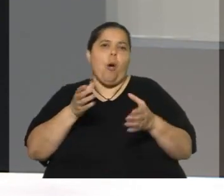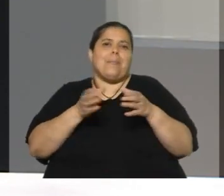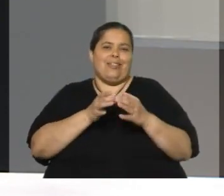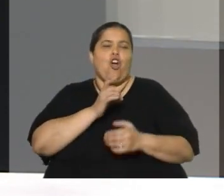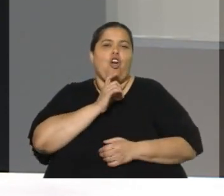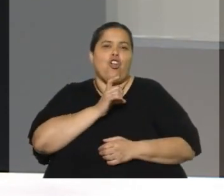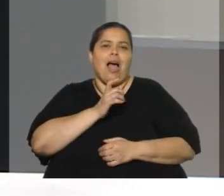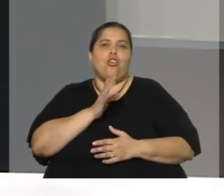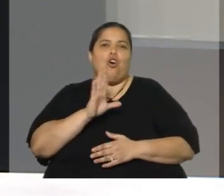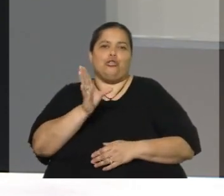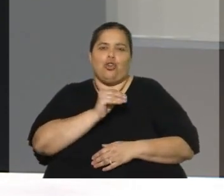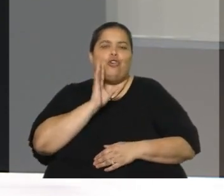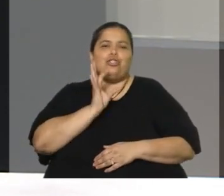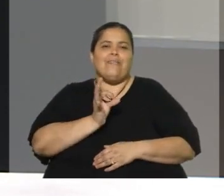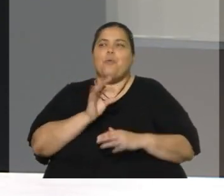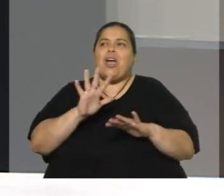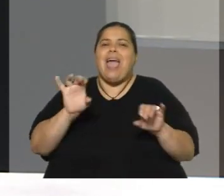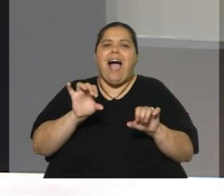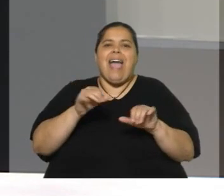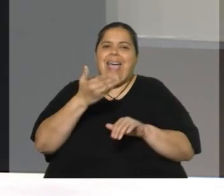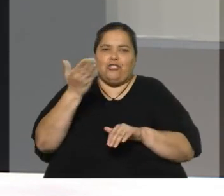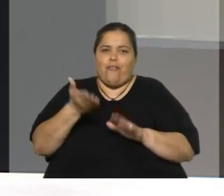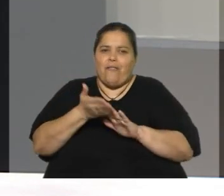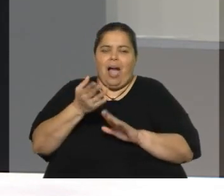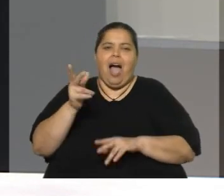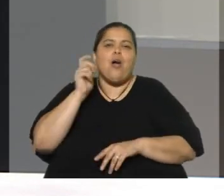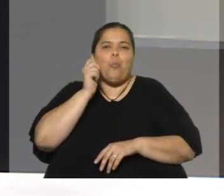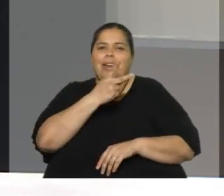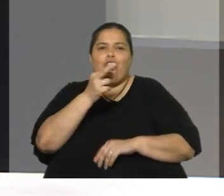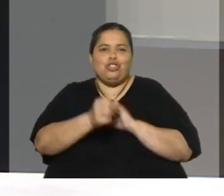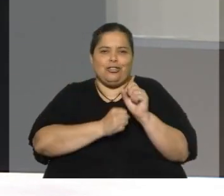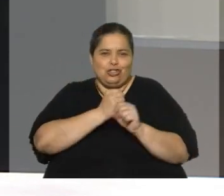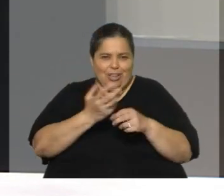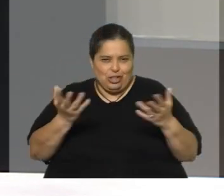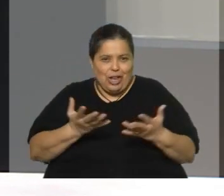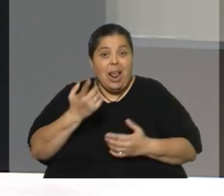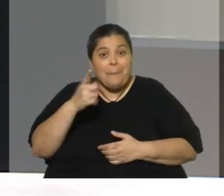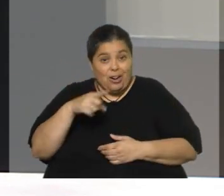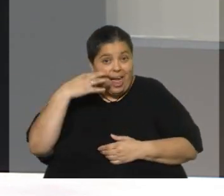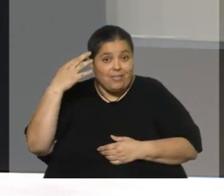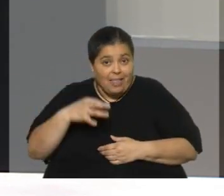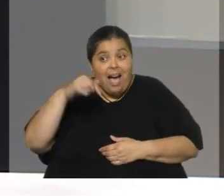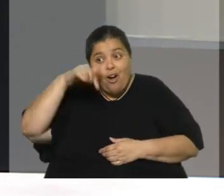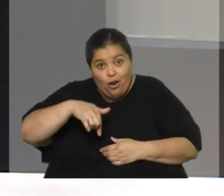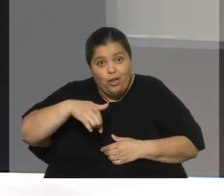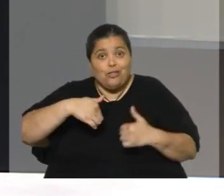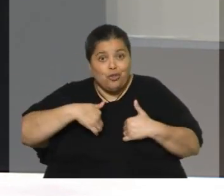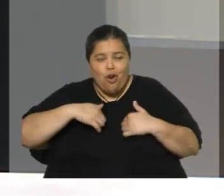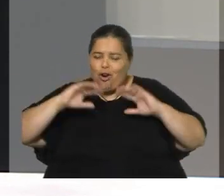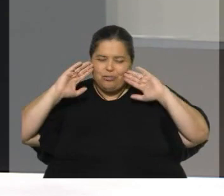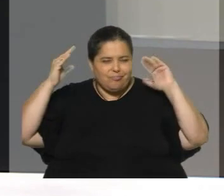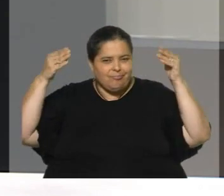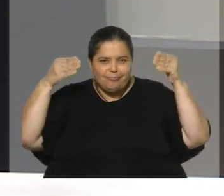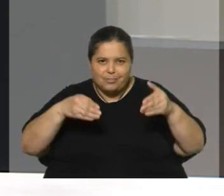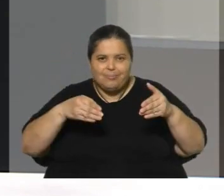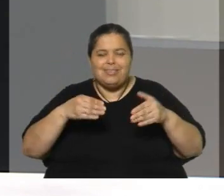sabemos todo lo que ha hecho en este país y que va a cumplir 200 años ahora. Pero la verdad es que hoy estoy compenetrado